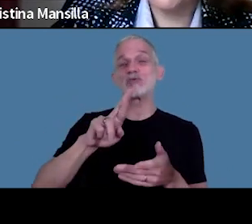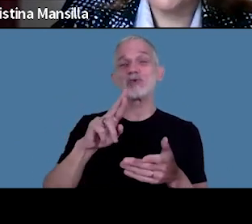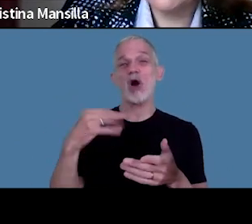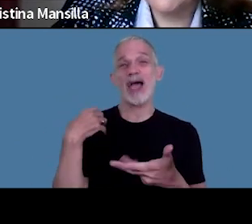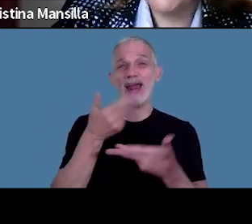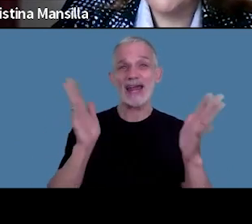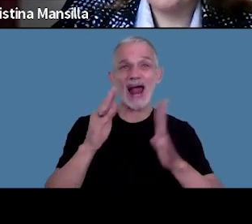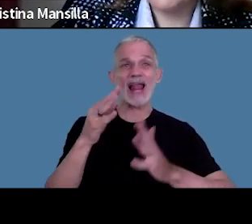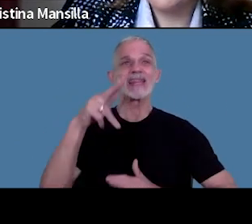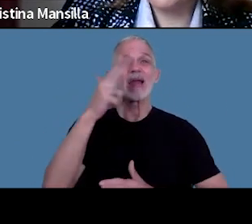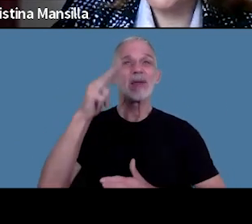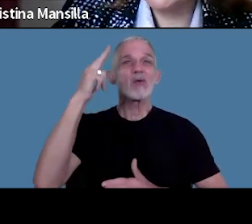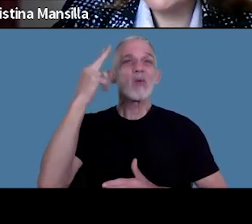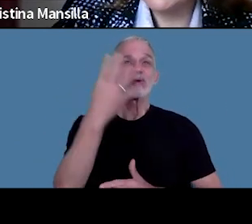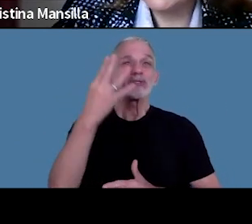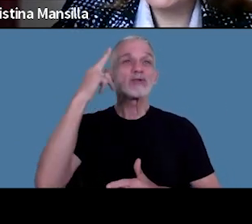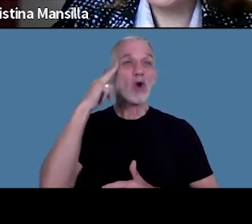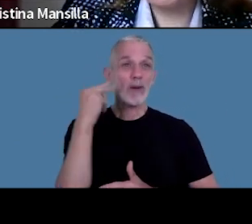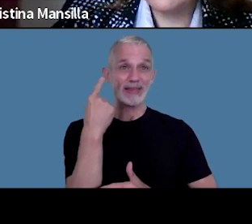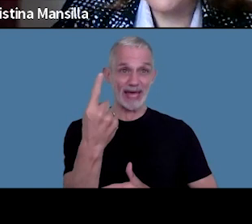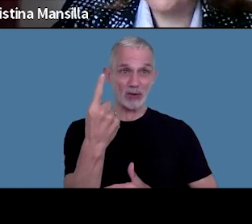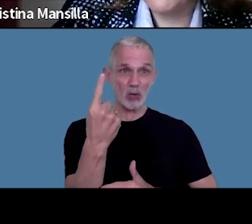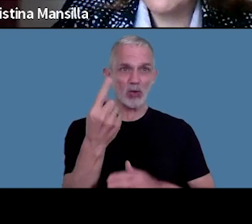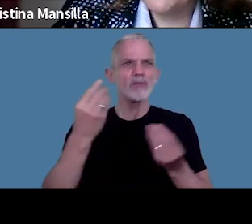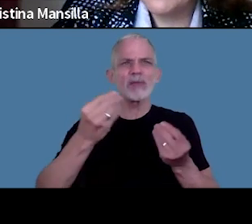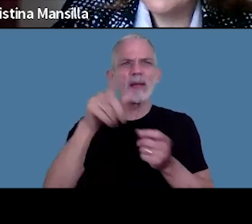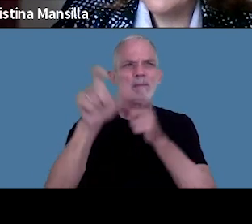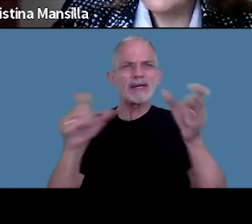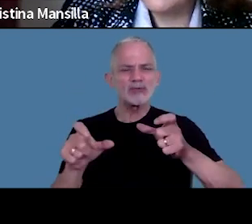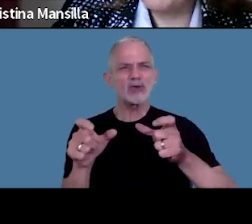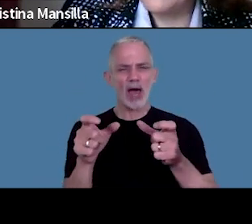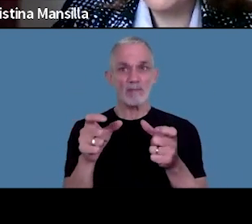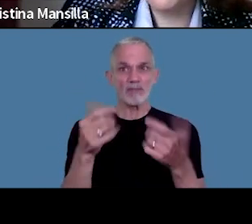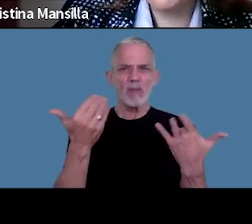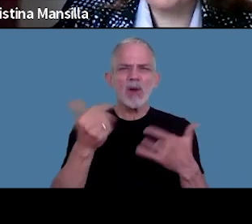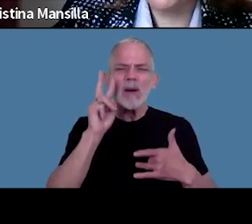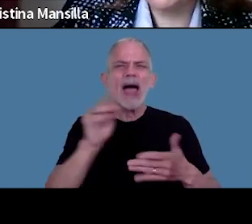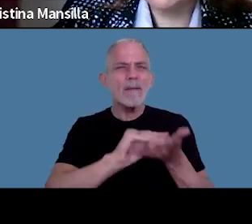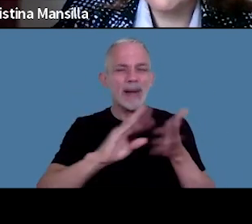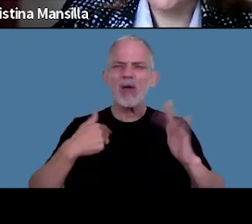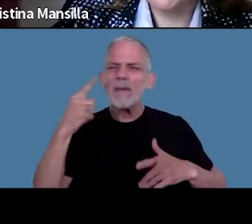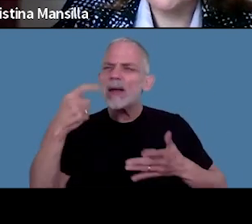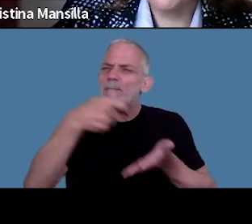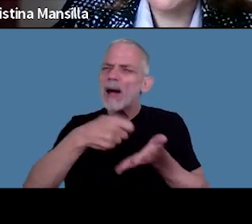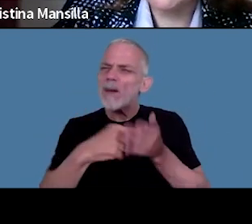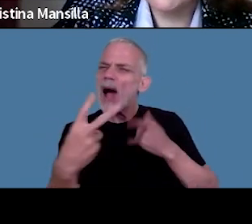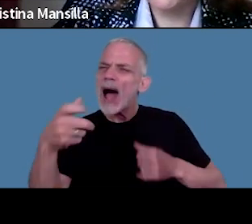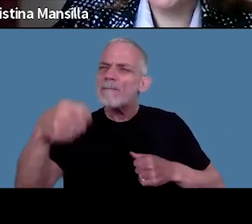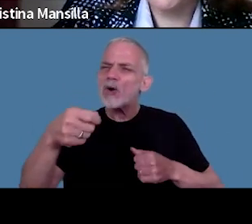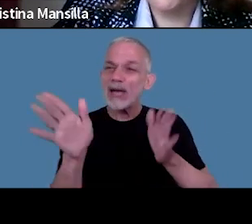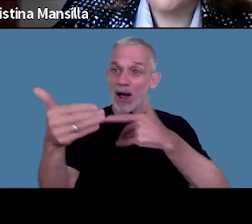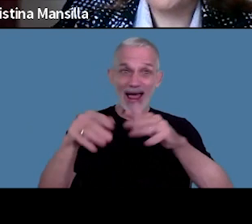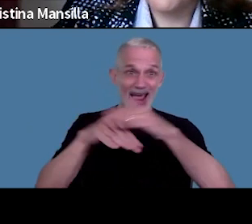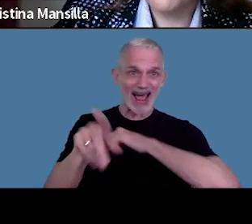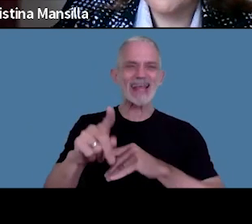.491 donde el empleado puede ver el pago de sus aportes en cuenta corriente